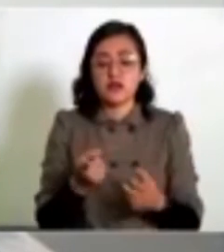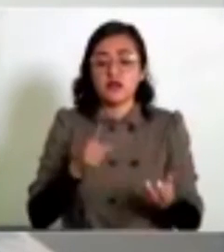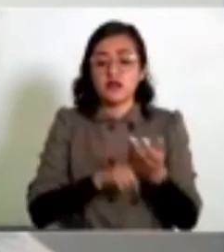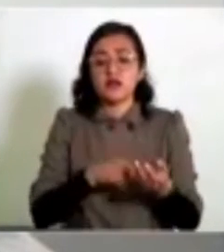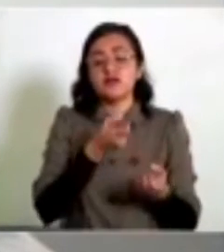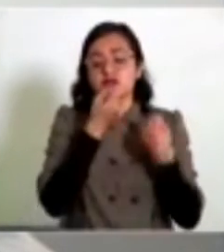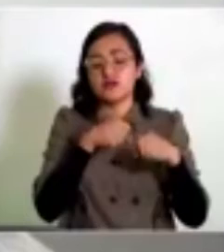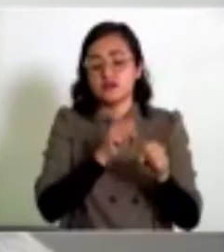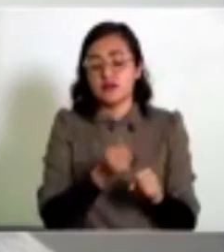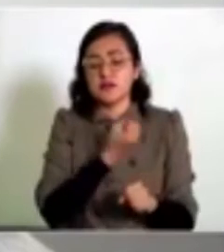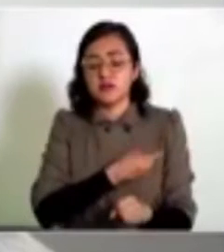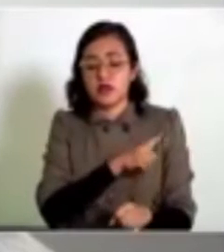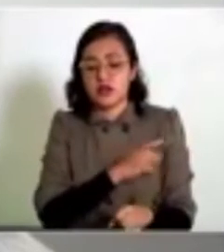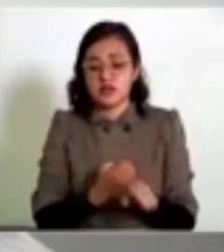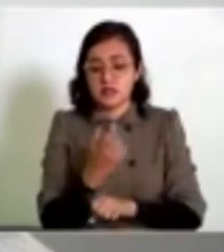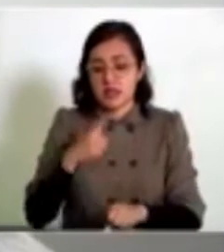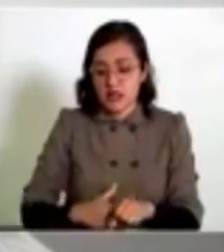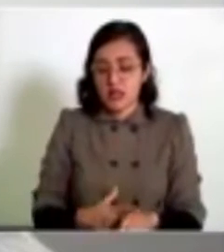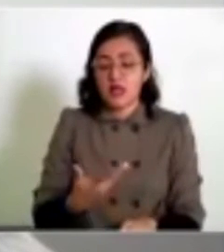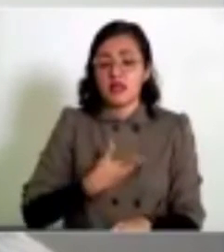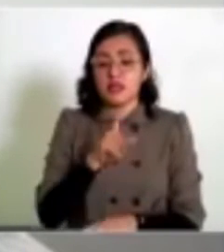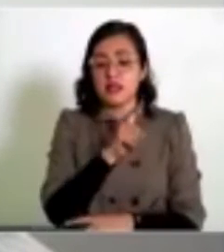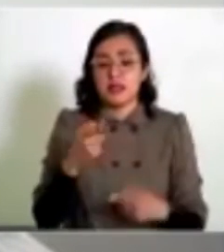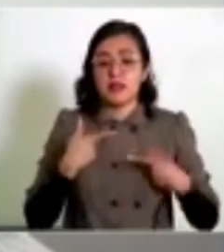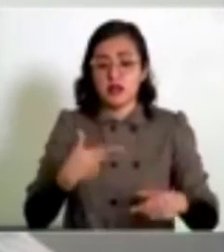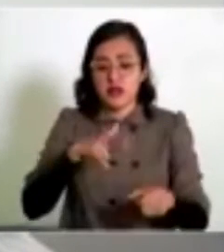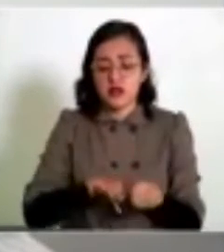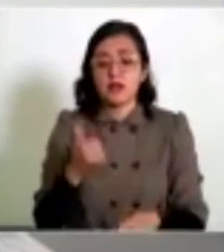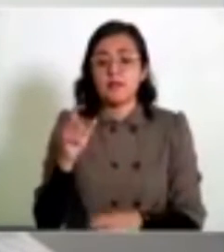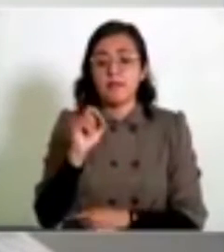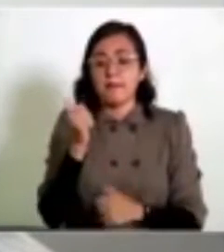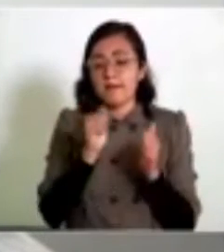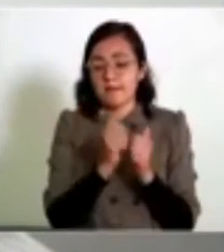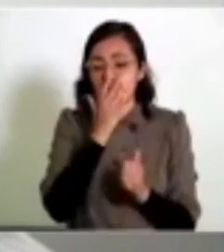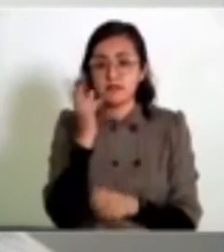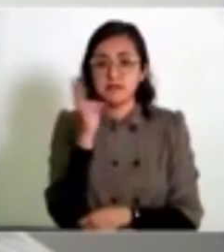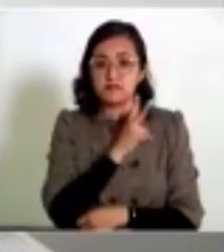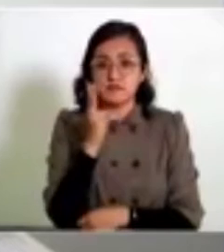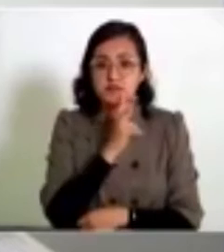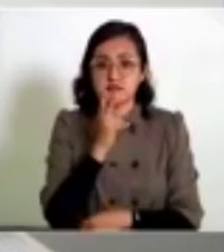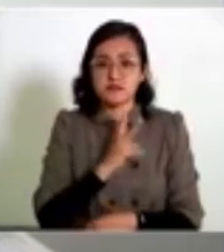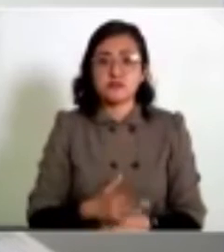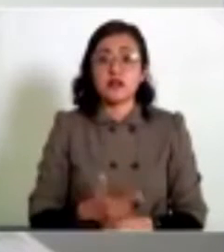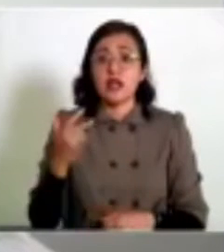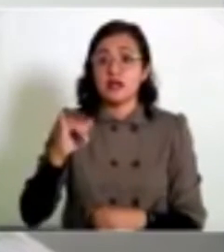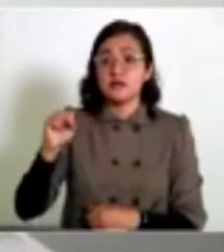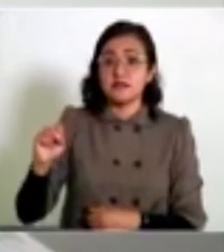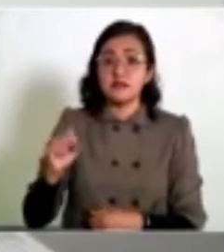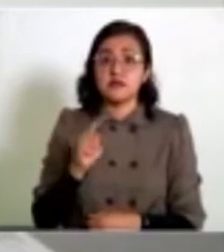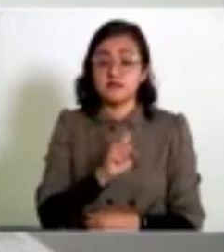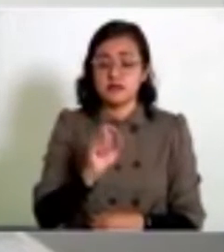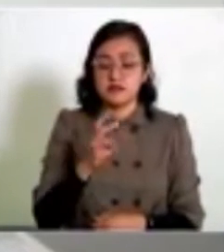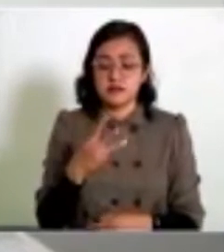la red hospitalaria de los servicios de salud, tenemos 100 pacientes y 20 con ventilación asistida. El IMSS,